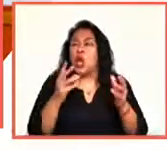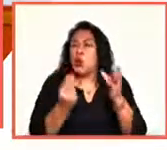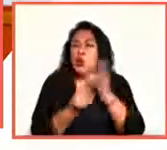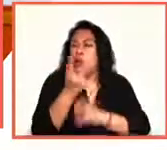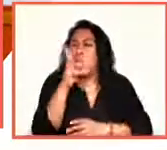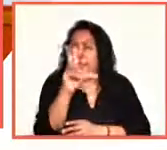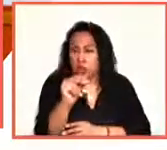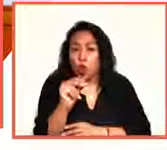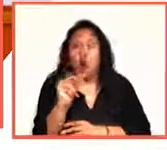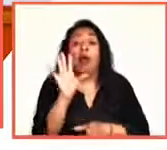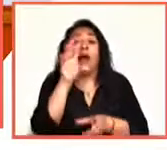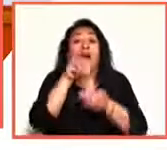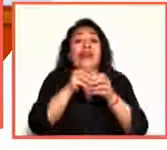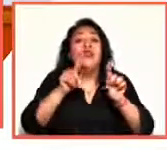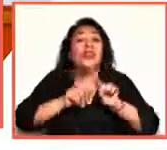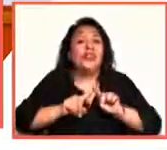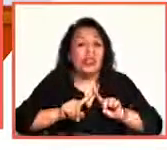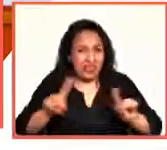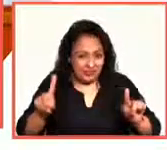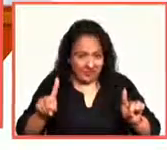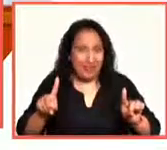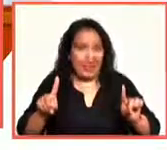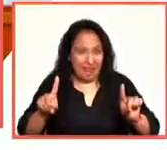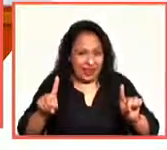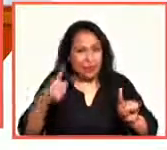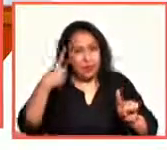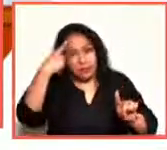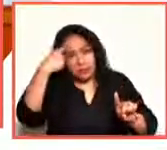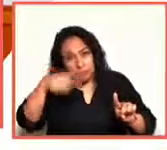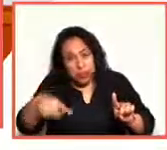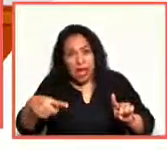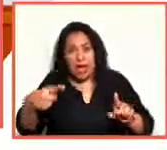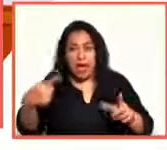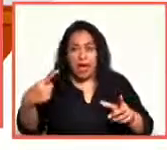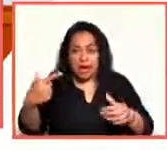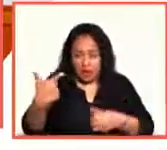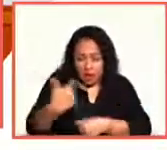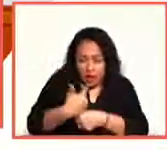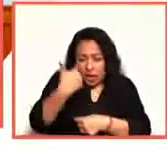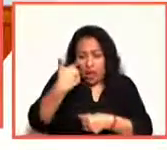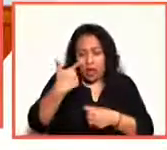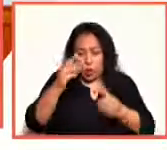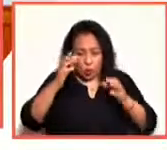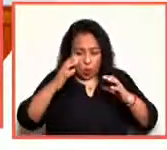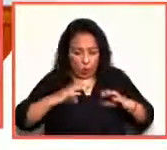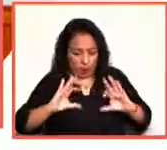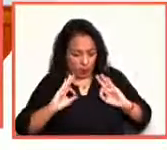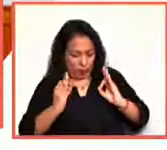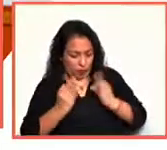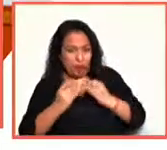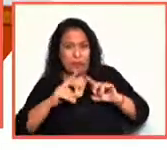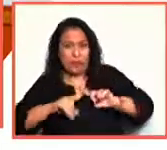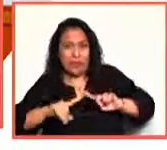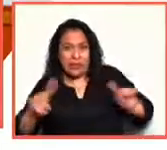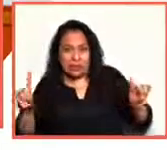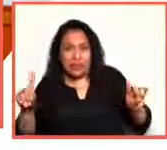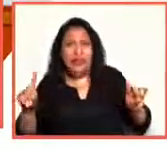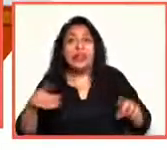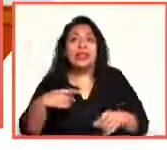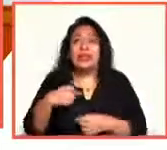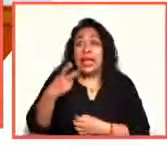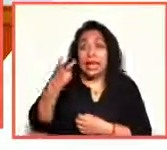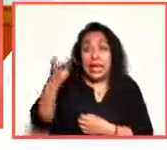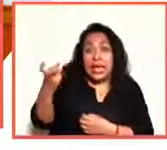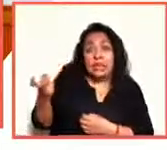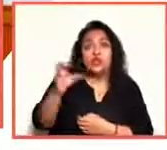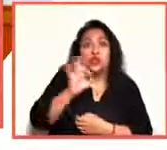de encontrarse, diferentes formas del cuerpo. Entonces, eso te permite también